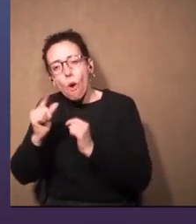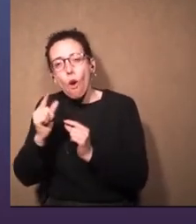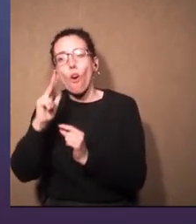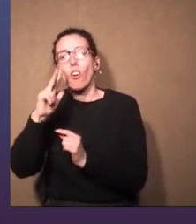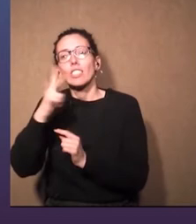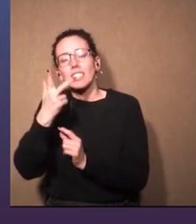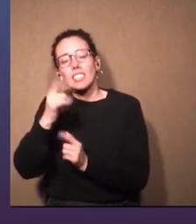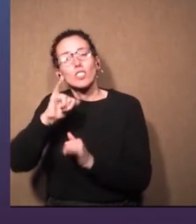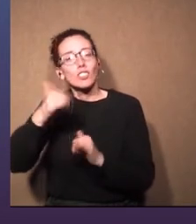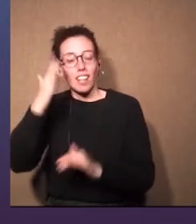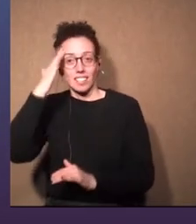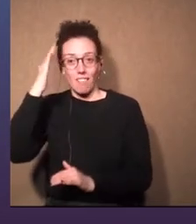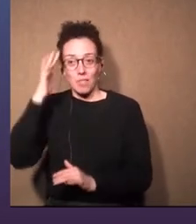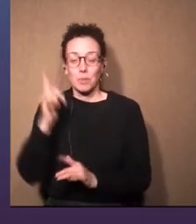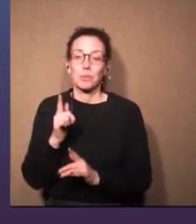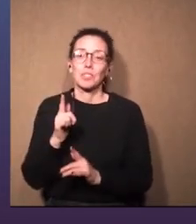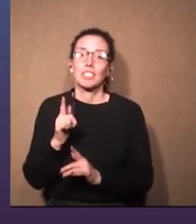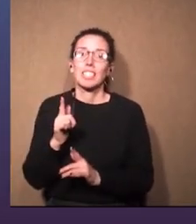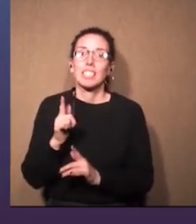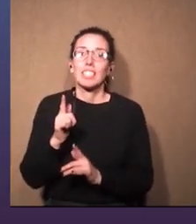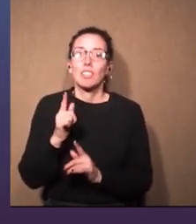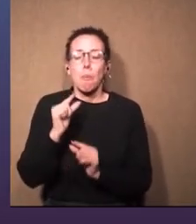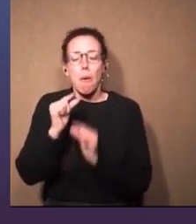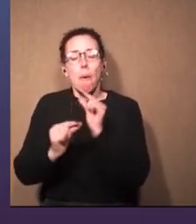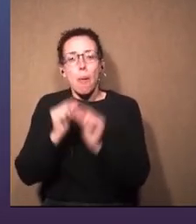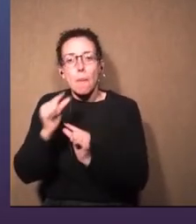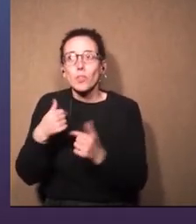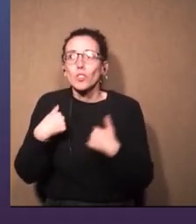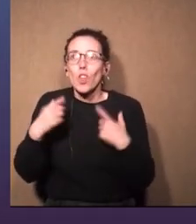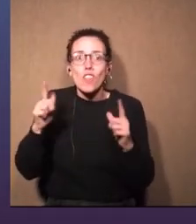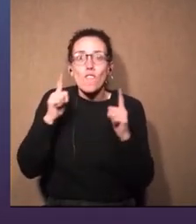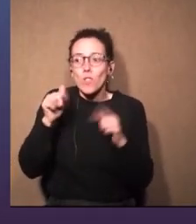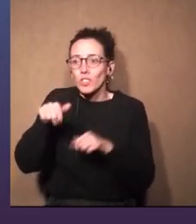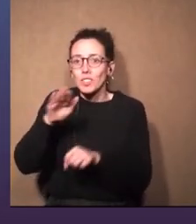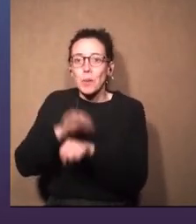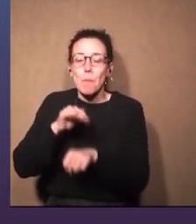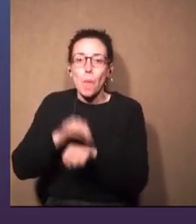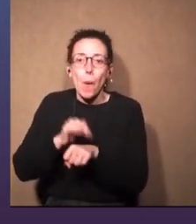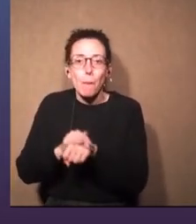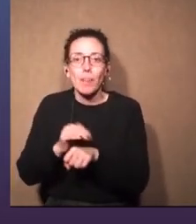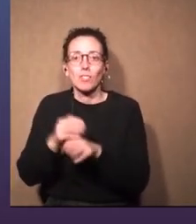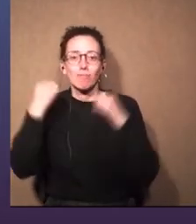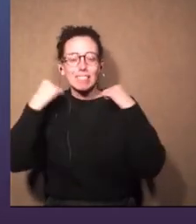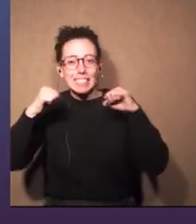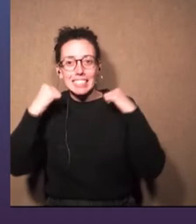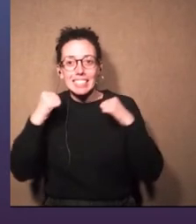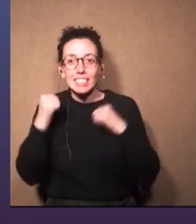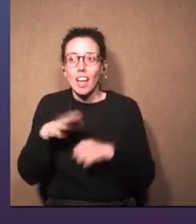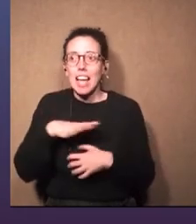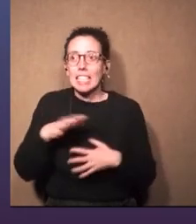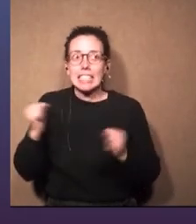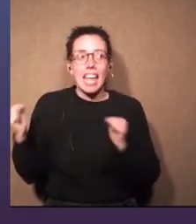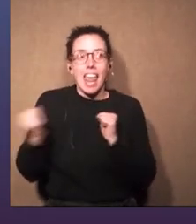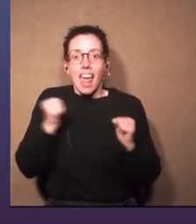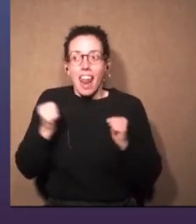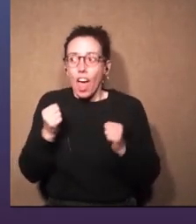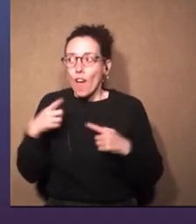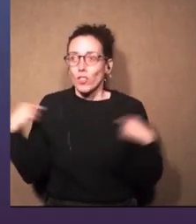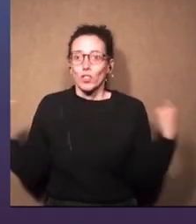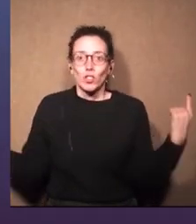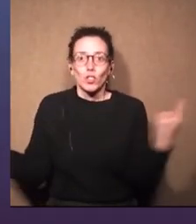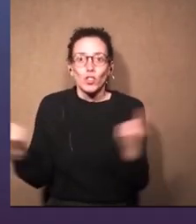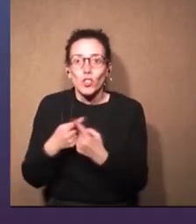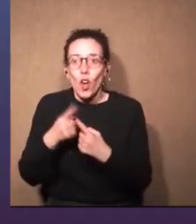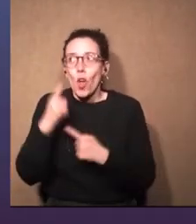más, en el tercer lo vamos a saber hacer y disfruto mucho de esos momentos porque hay una adrenalina y hay